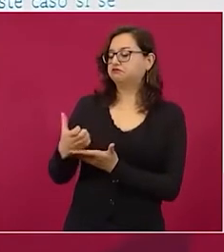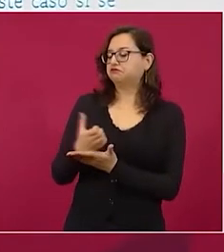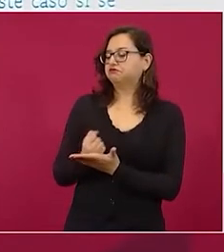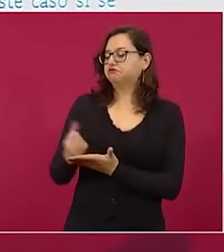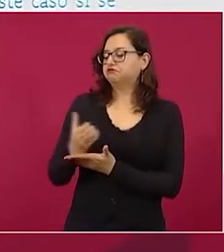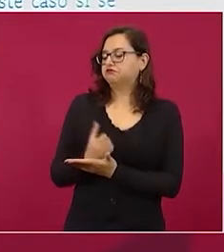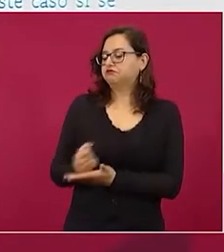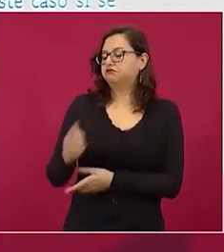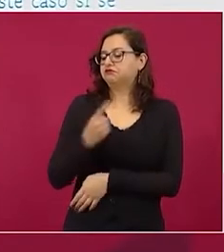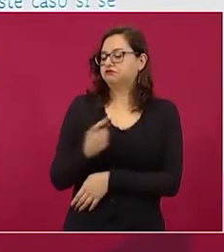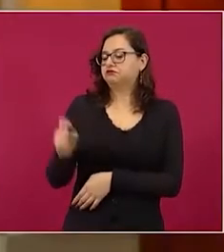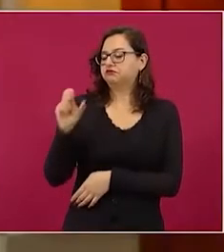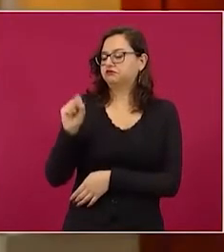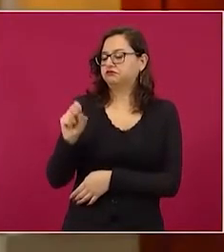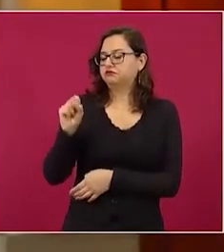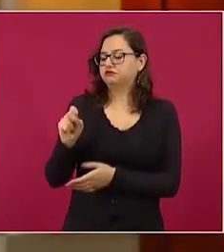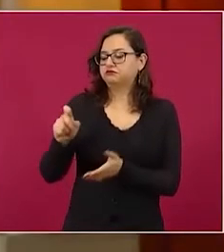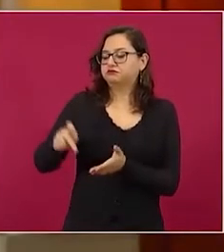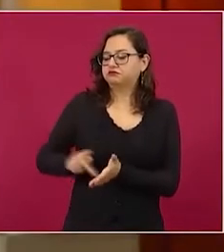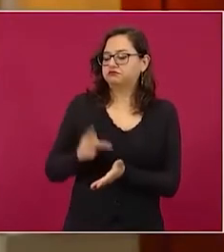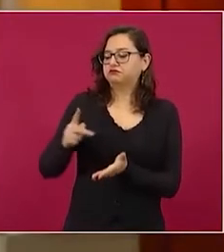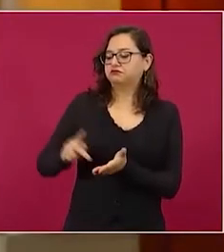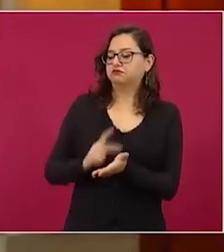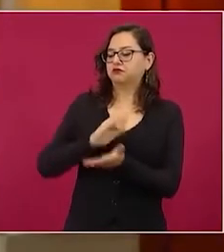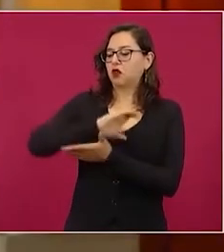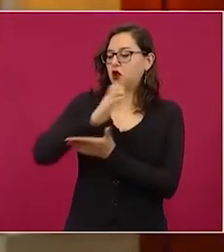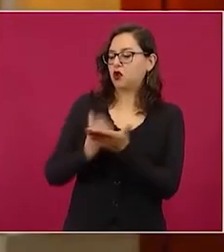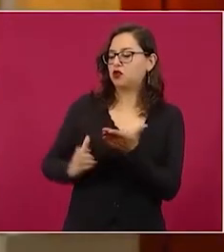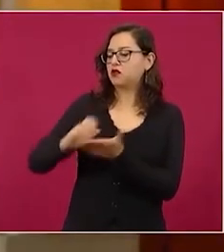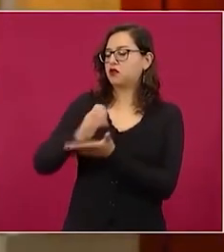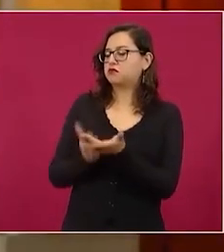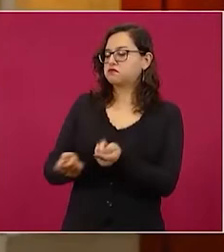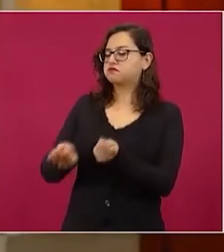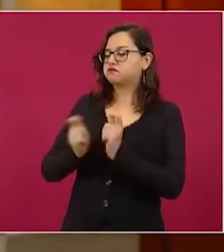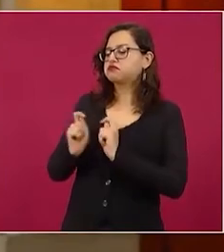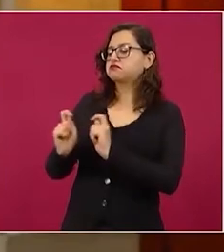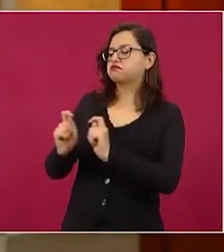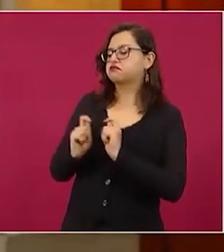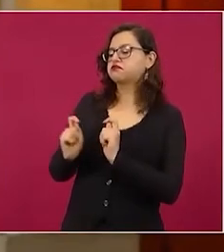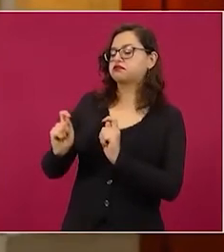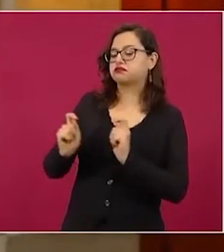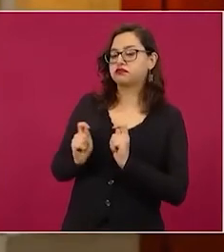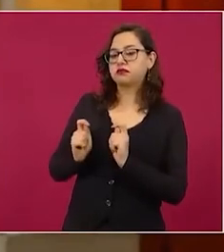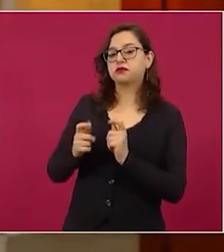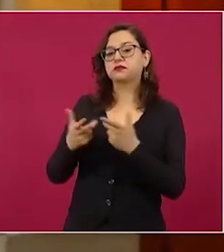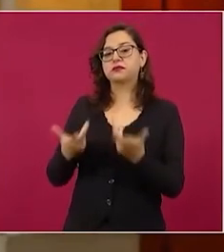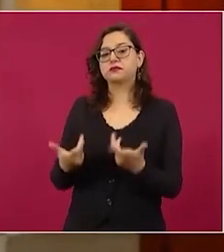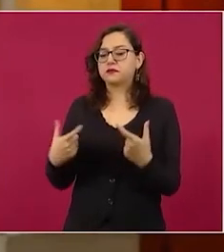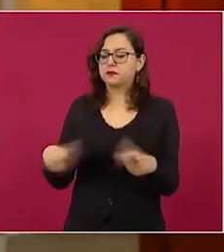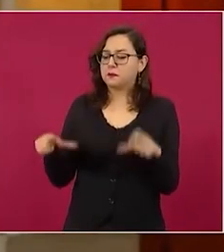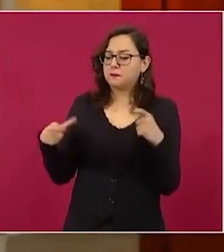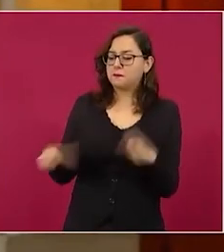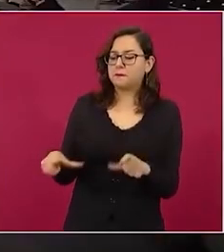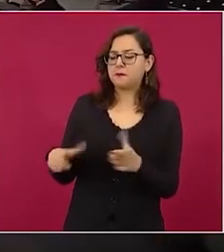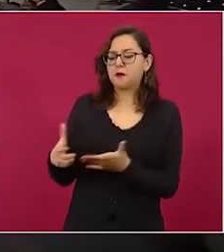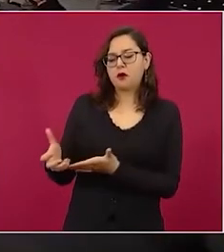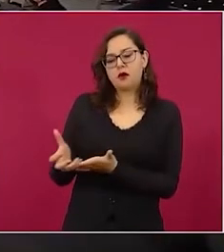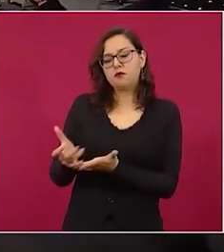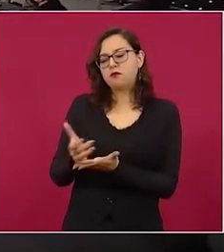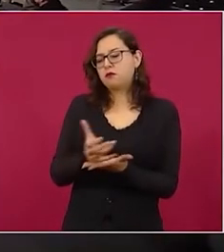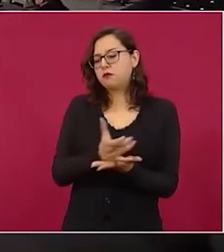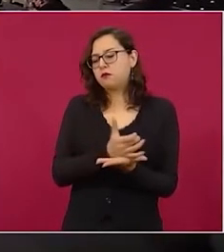licitaciones contratos que le dieron ingresos por cerca de